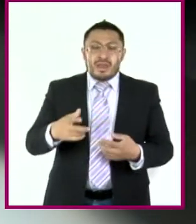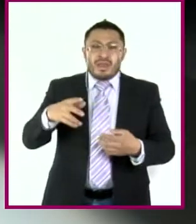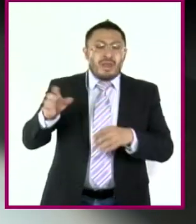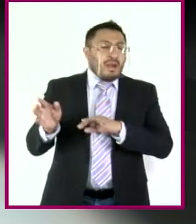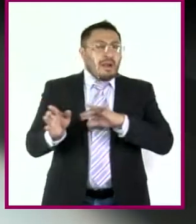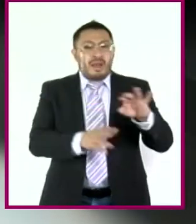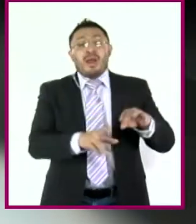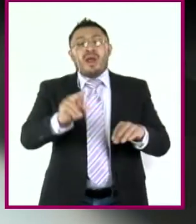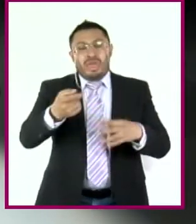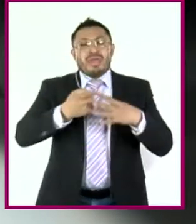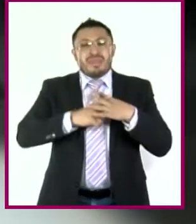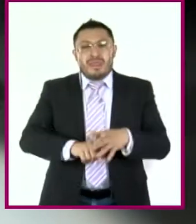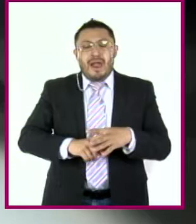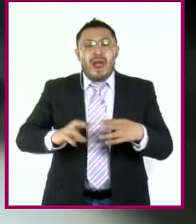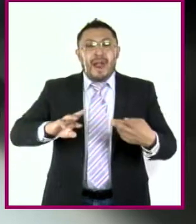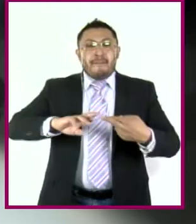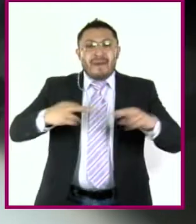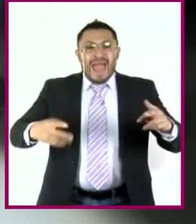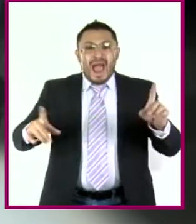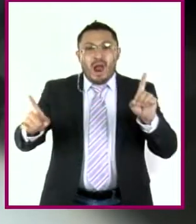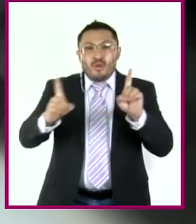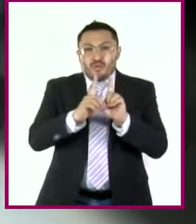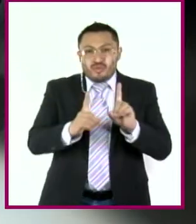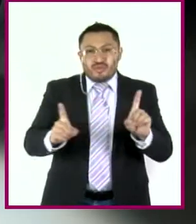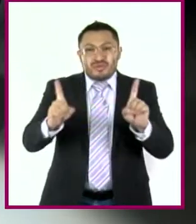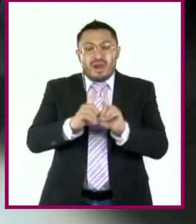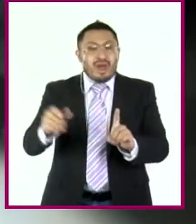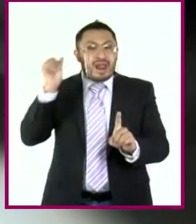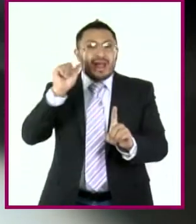relación con quien siempre estará con nosotros?